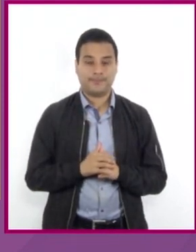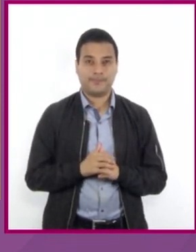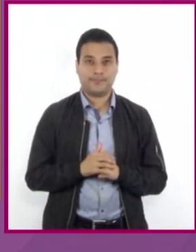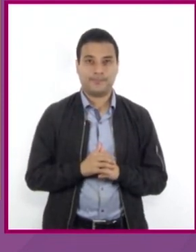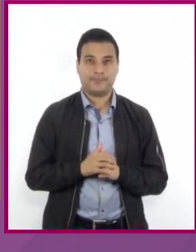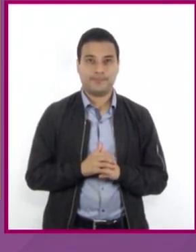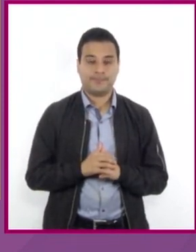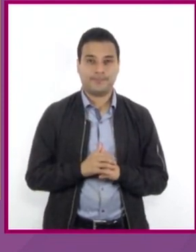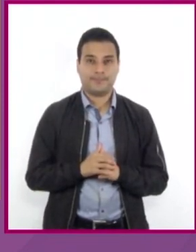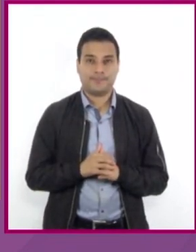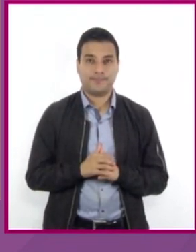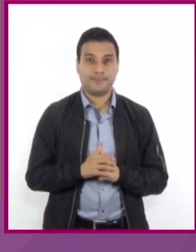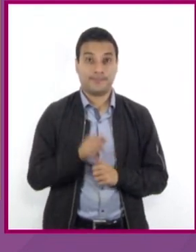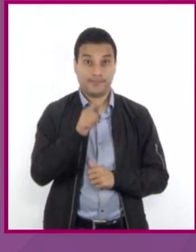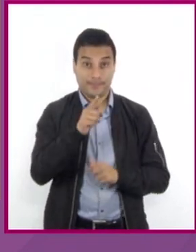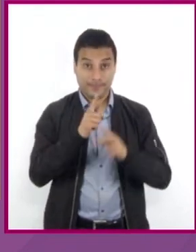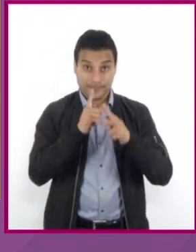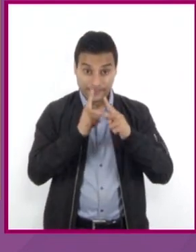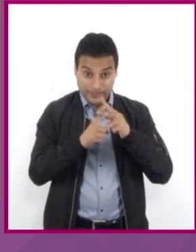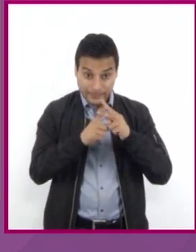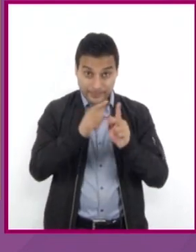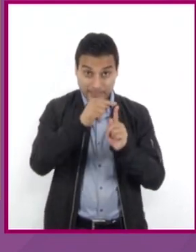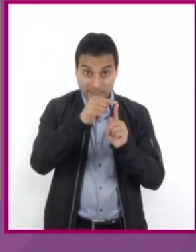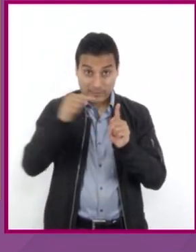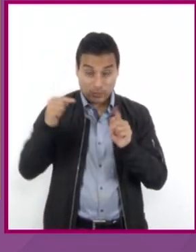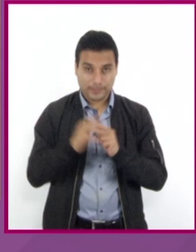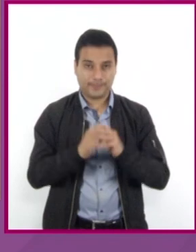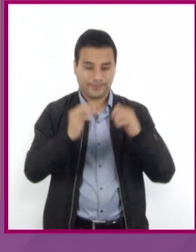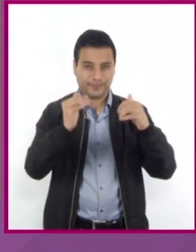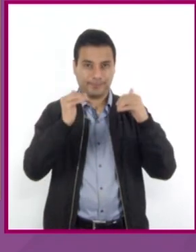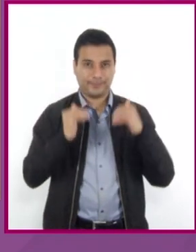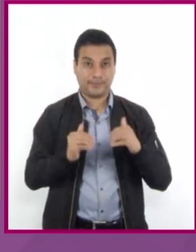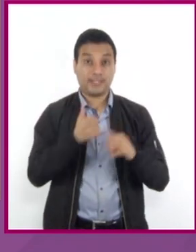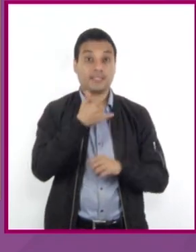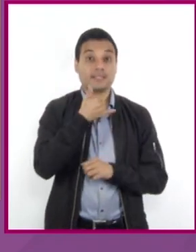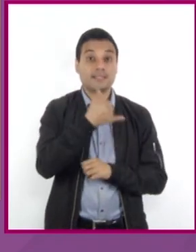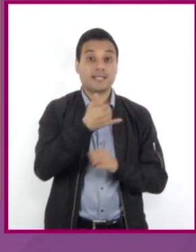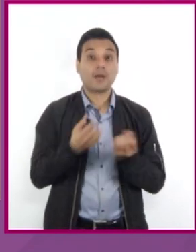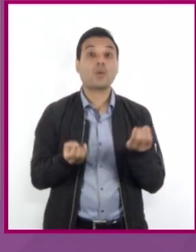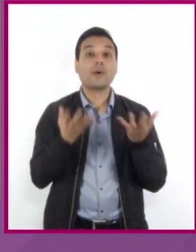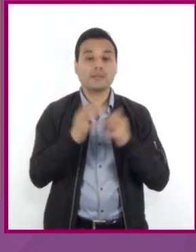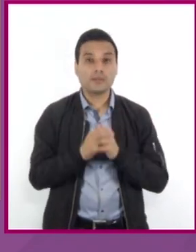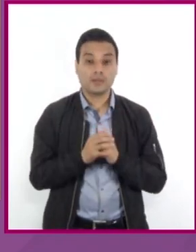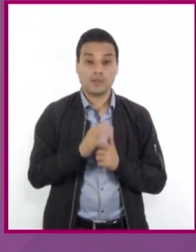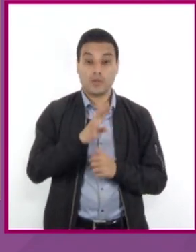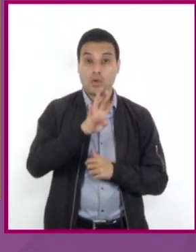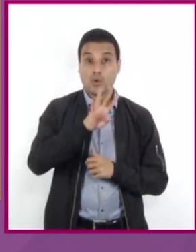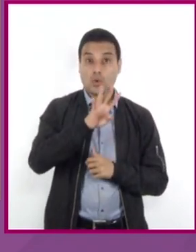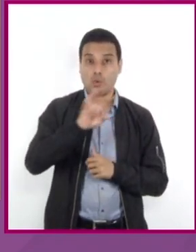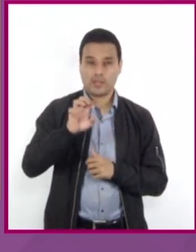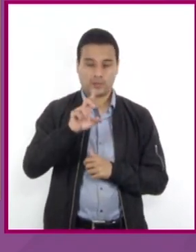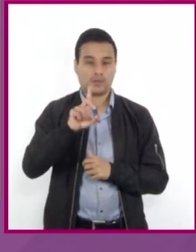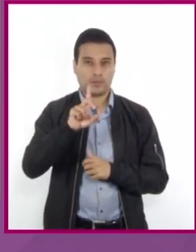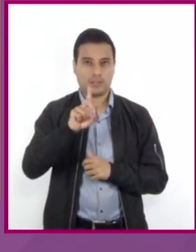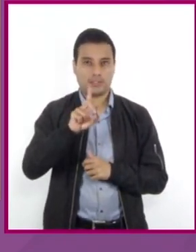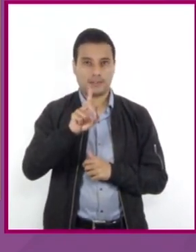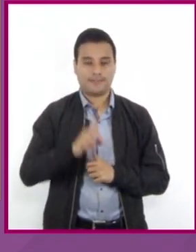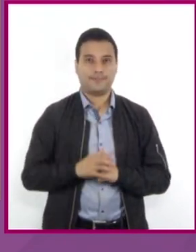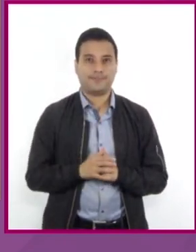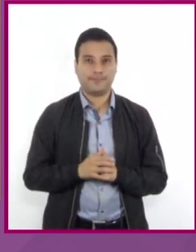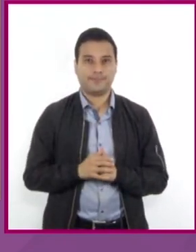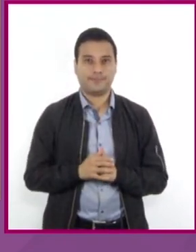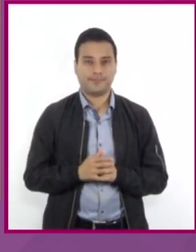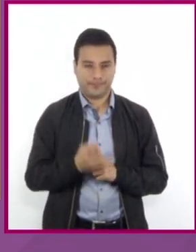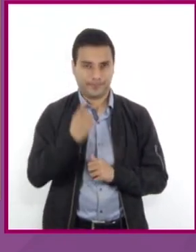si llevamos a cabo la división la literal Y es igual a 430 para